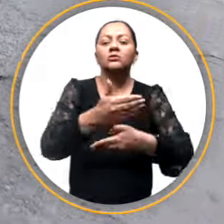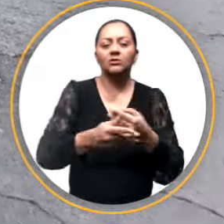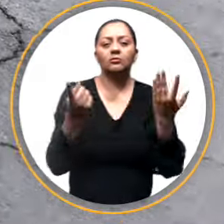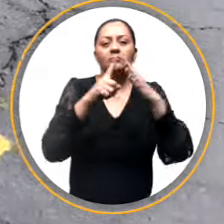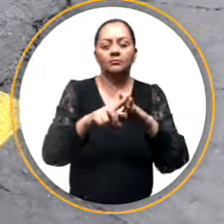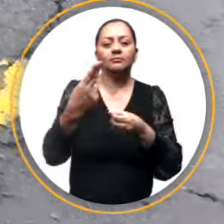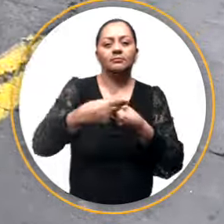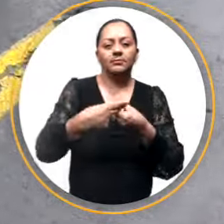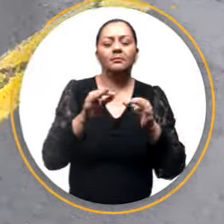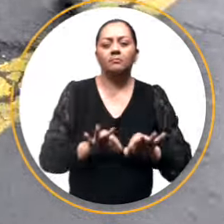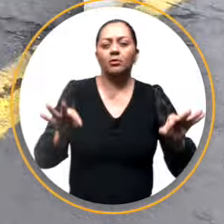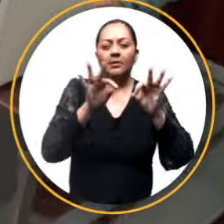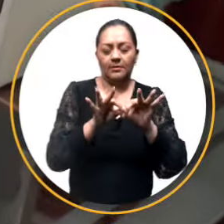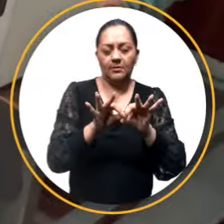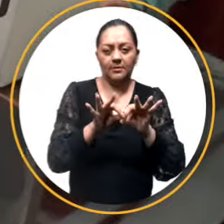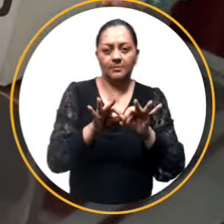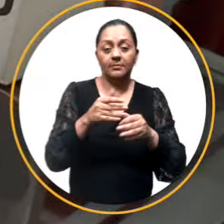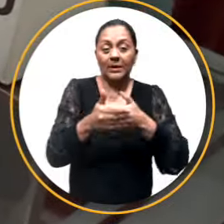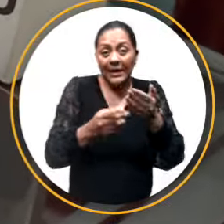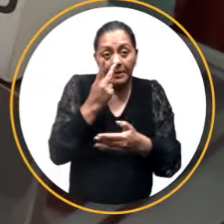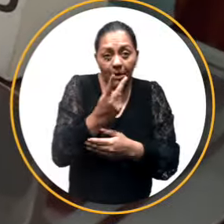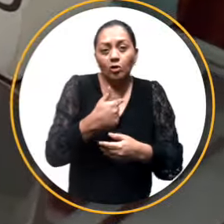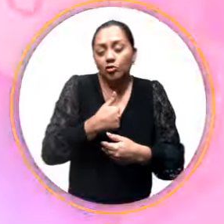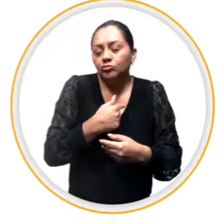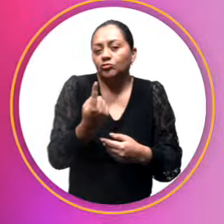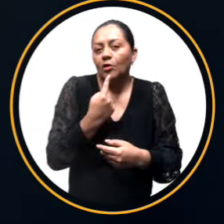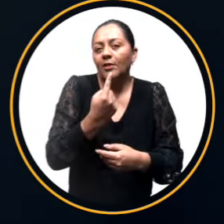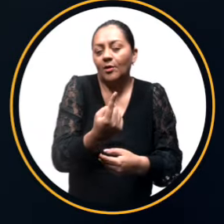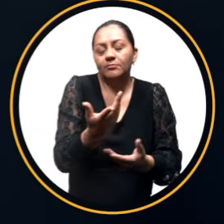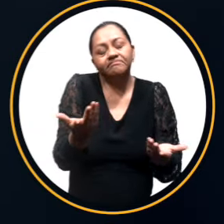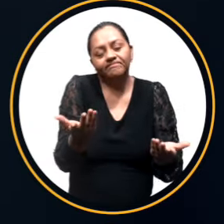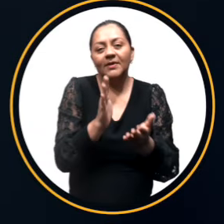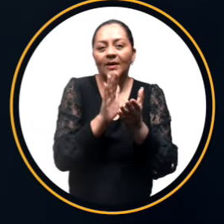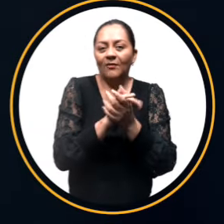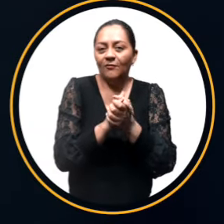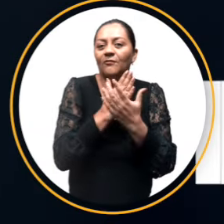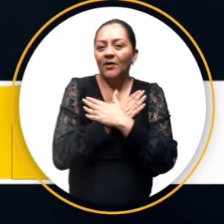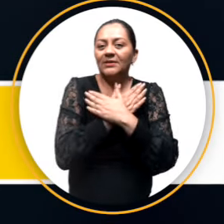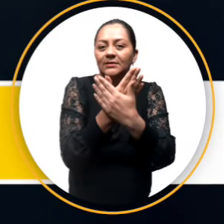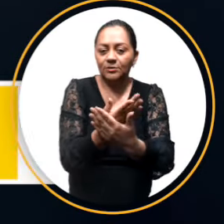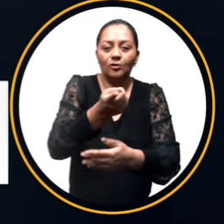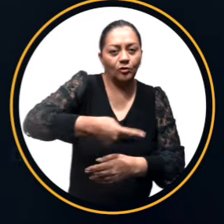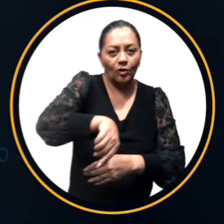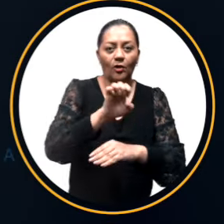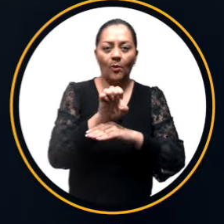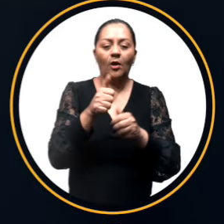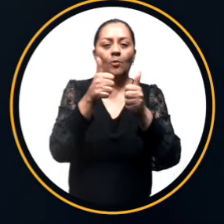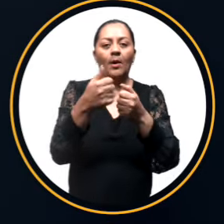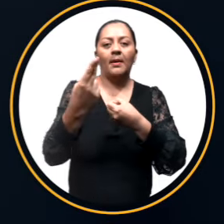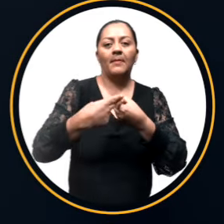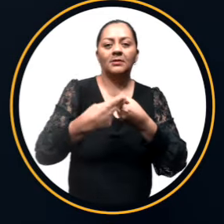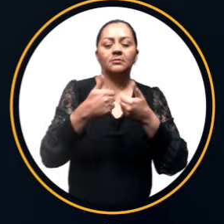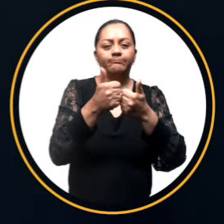más participativos y sobre todo más inclusivos. Así que solo me resta reiterar la felicitación al pueblo ecuatoriano por